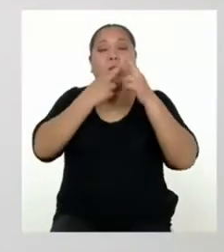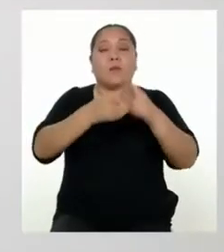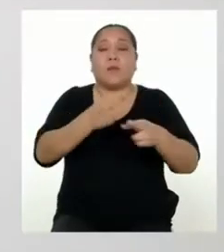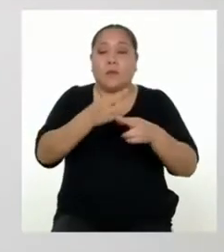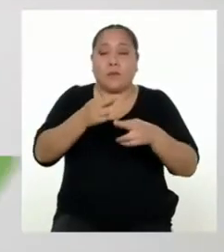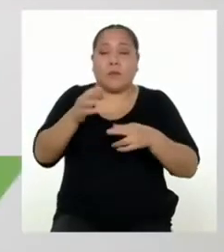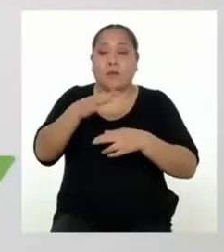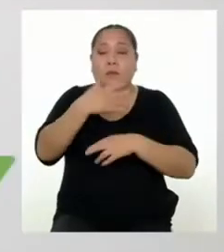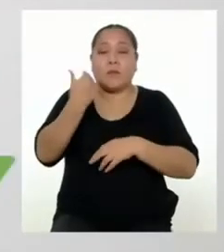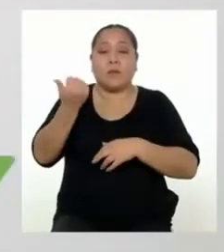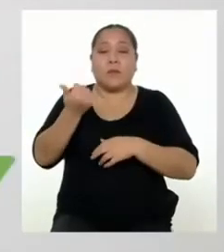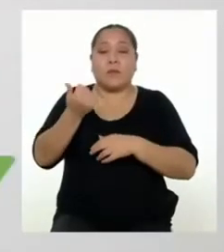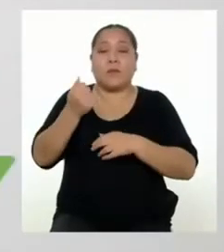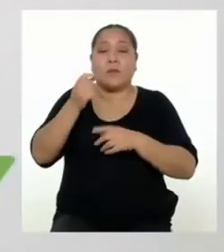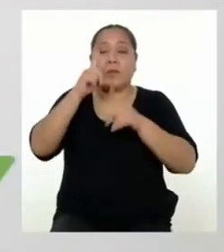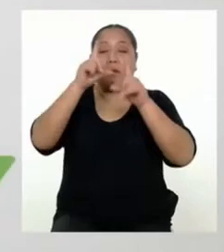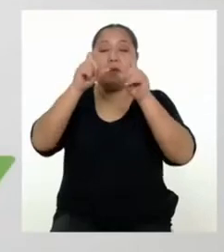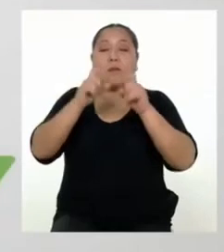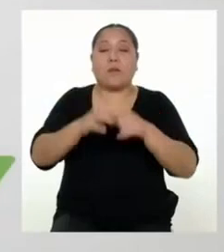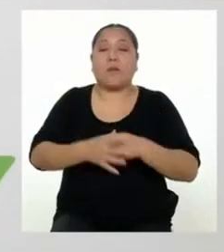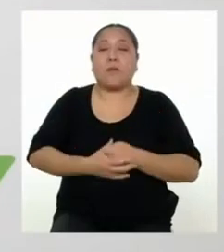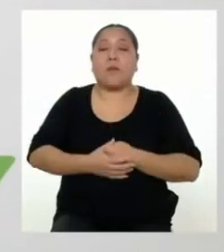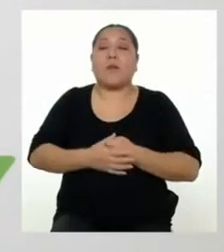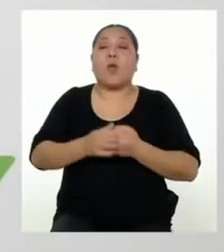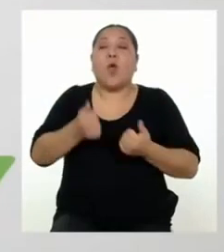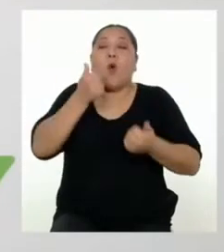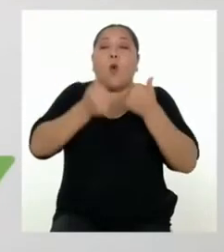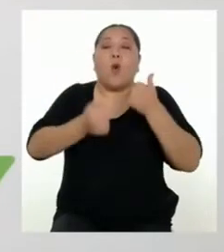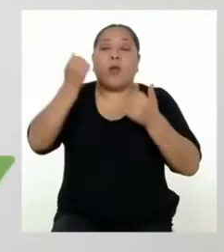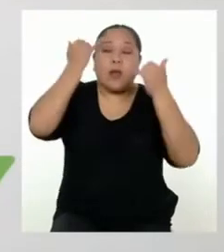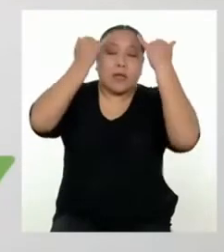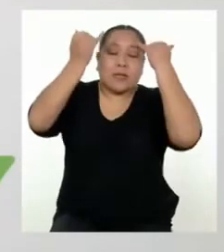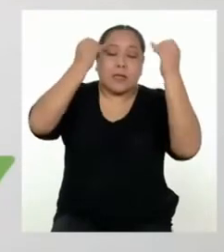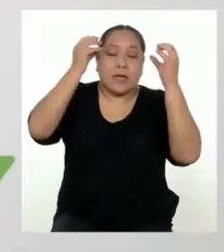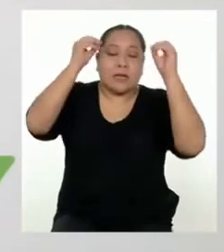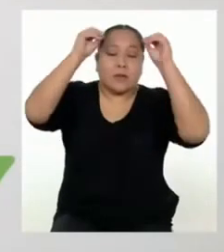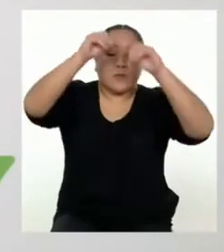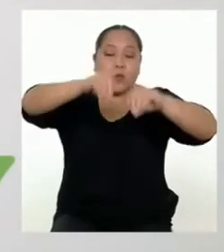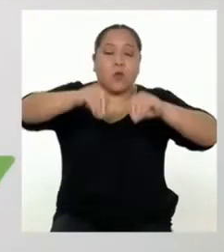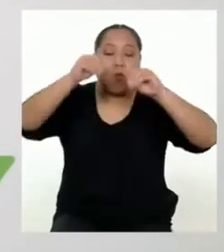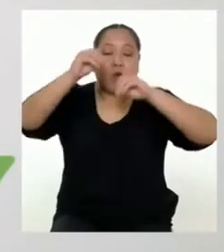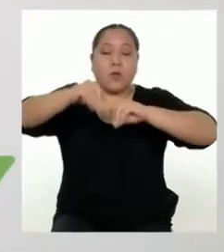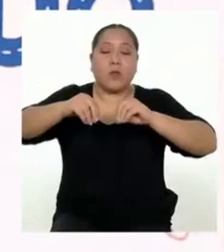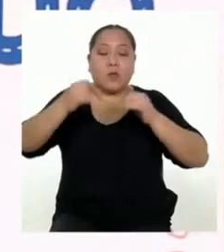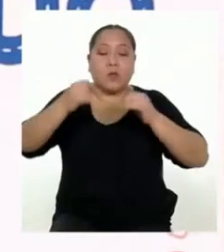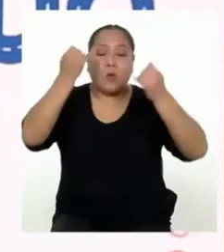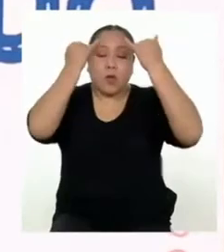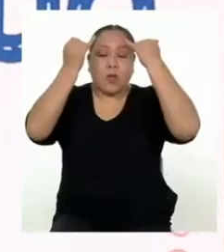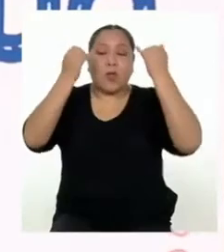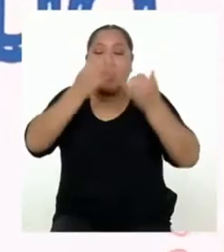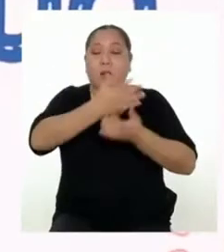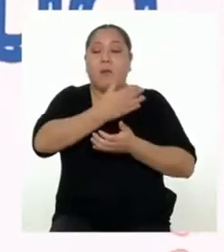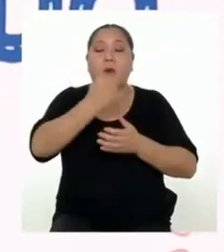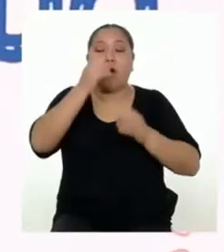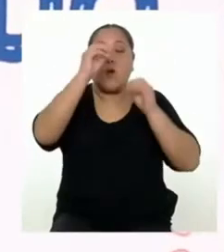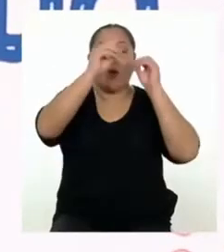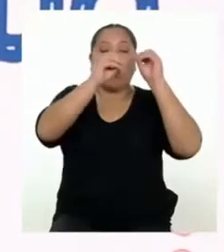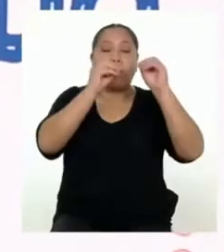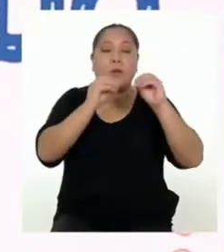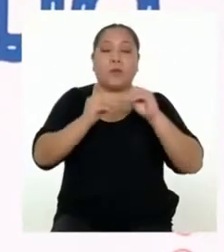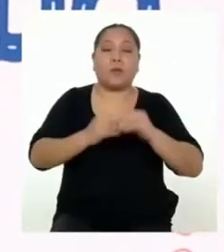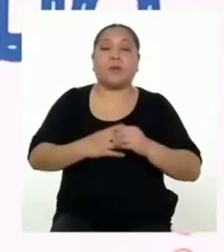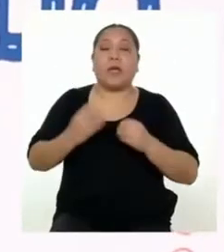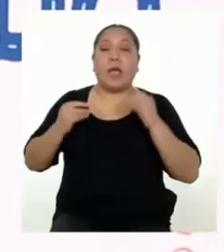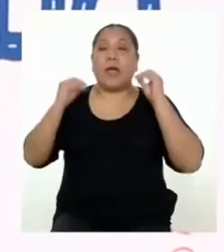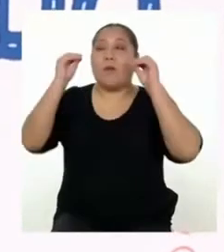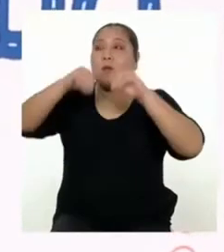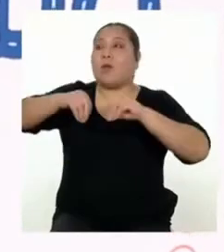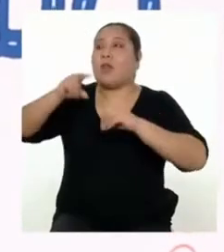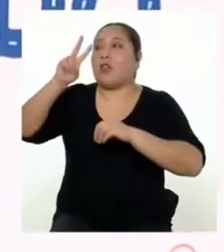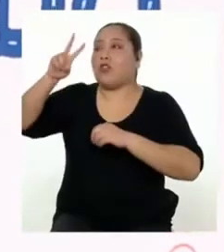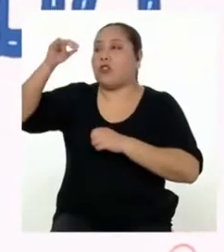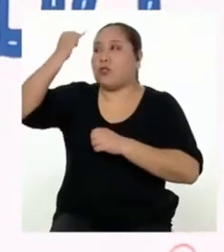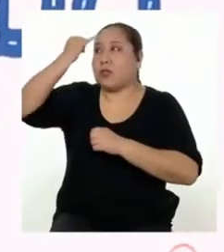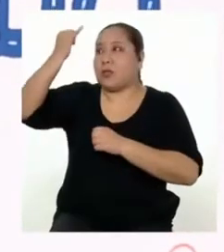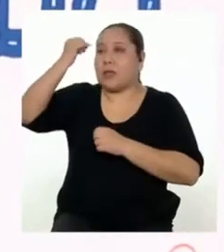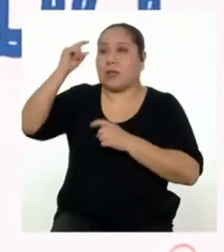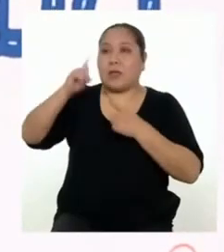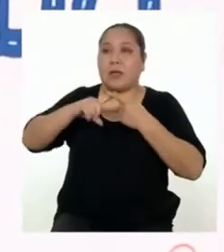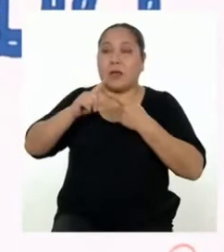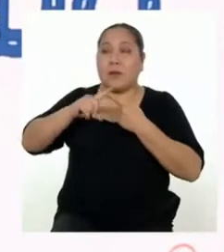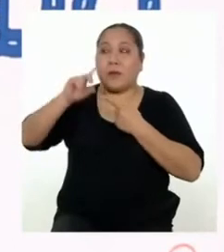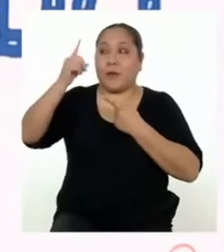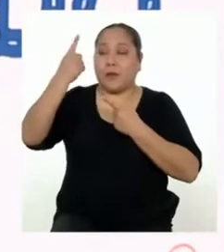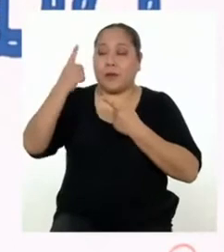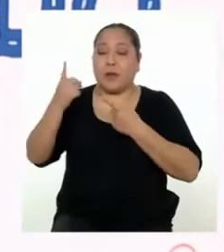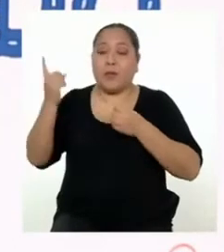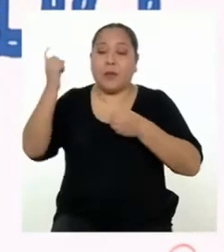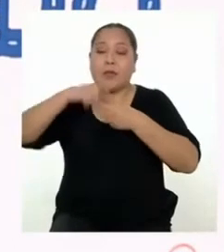siguiente pregunta. ¿Qué ideas quieres presentar en tu propuesta de mejora? Quiero presentar dos ideas. La primera es